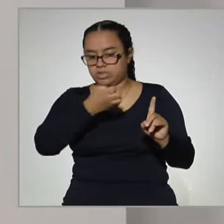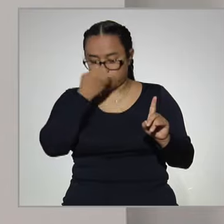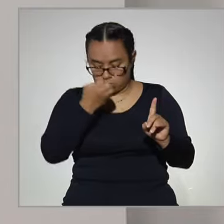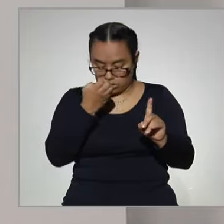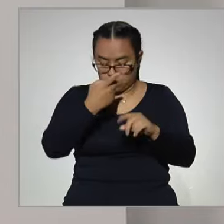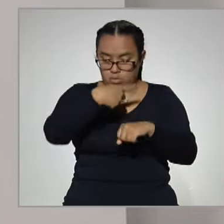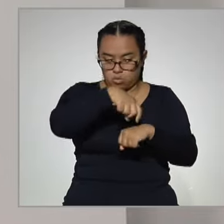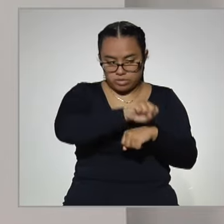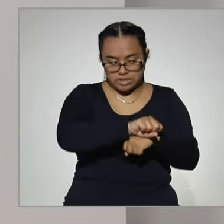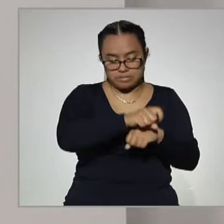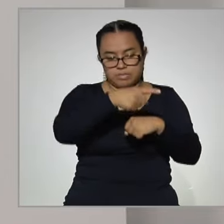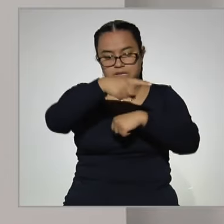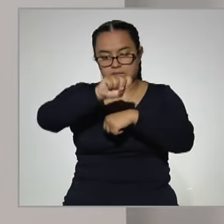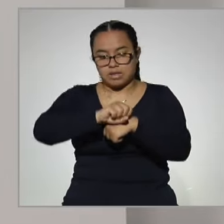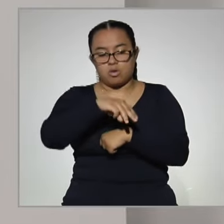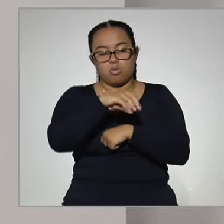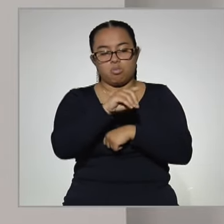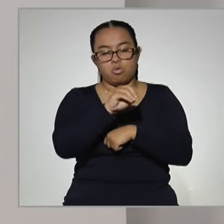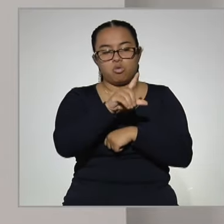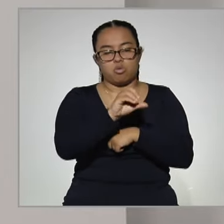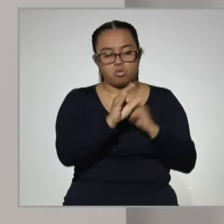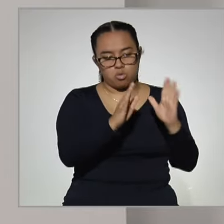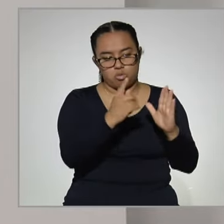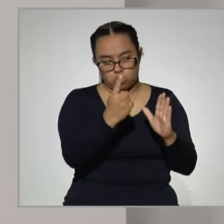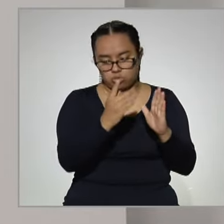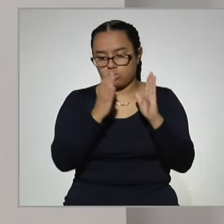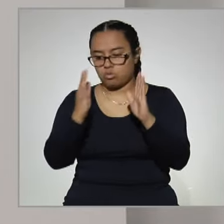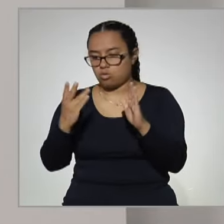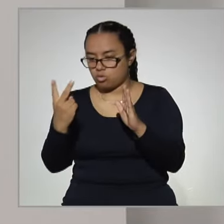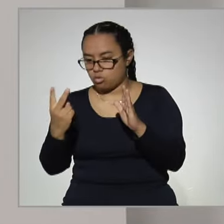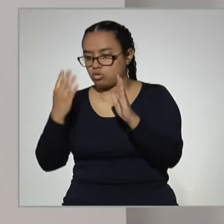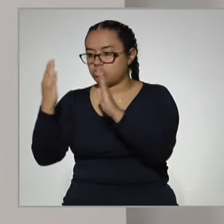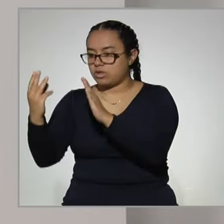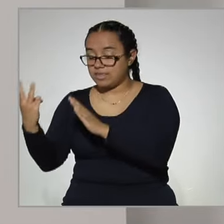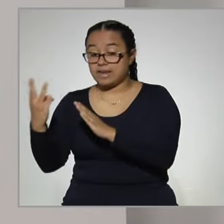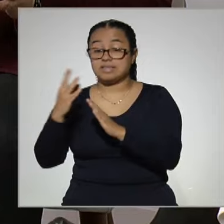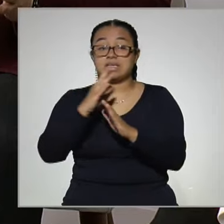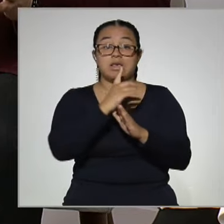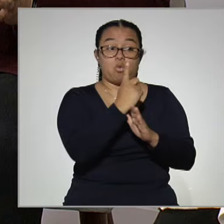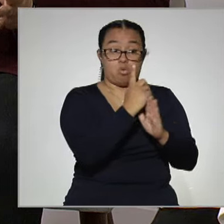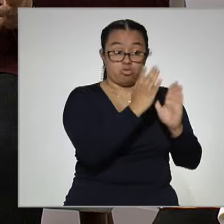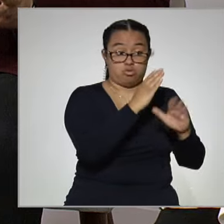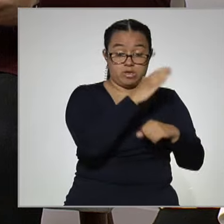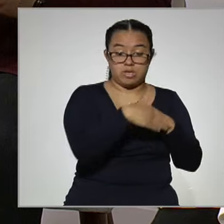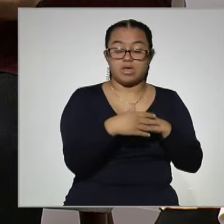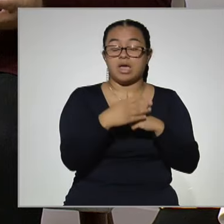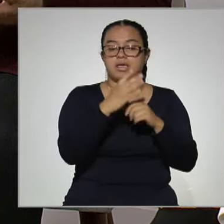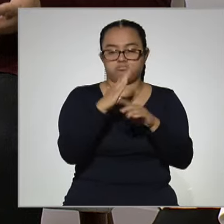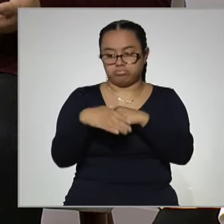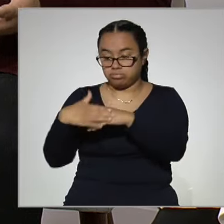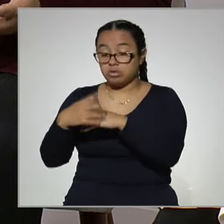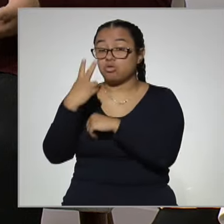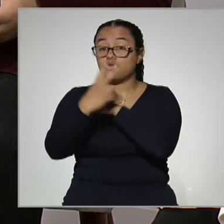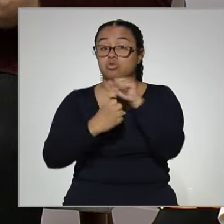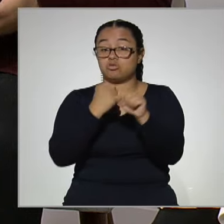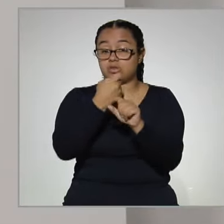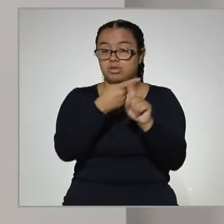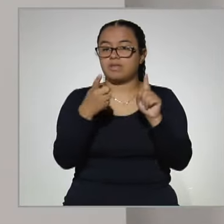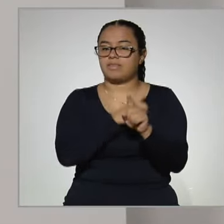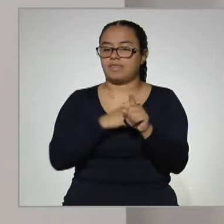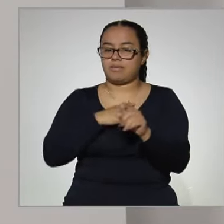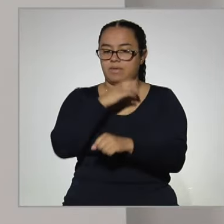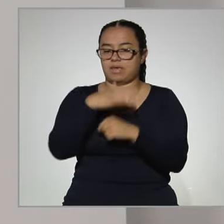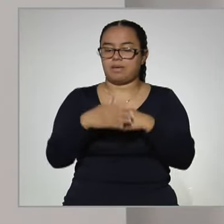tienen que ir haciendo el módulo 1, luego el 2, el 3 y terminando uno iniciar el otro. De tal manera que en dos años y medio tienen que concluir su